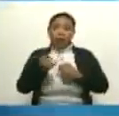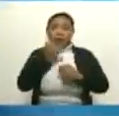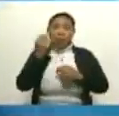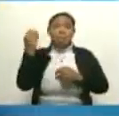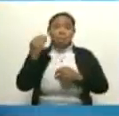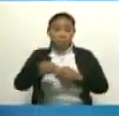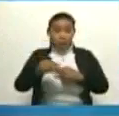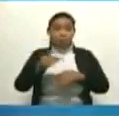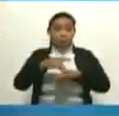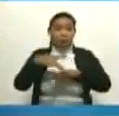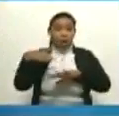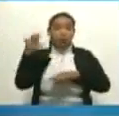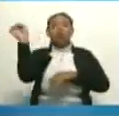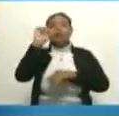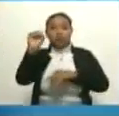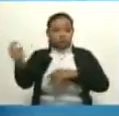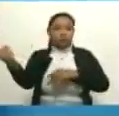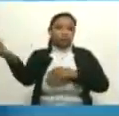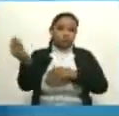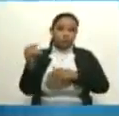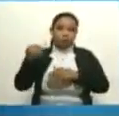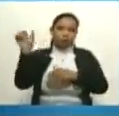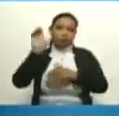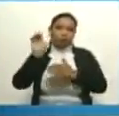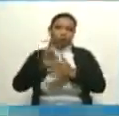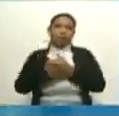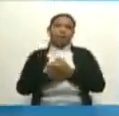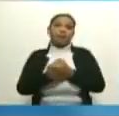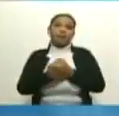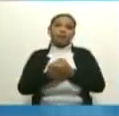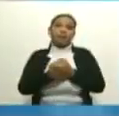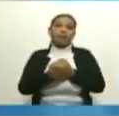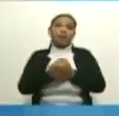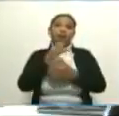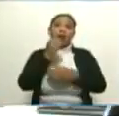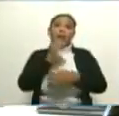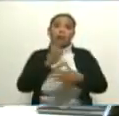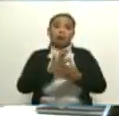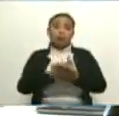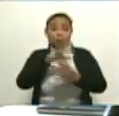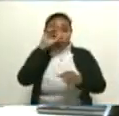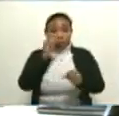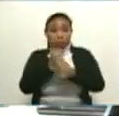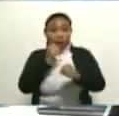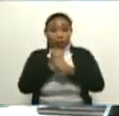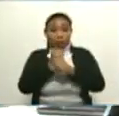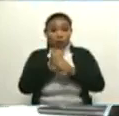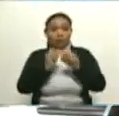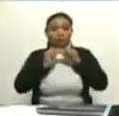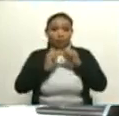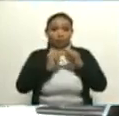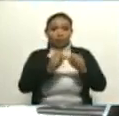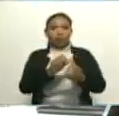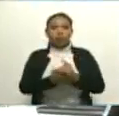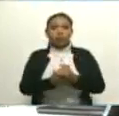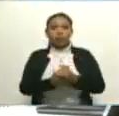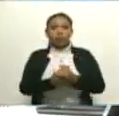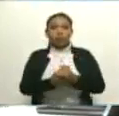más importante, entonces sí debe venirse. Correcto. Y bueno, esto es un trabajo permanente. Sí.